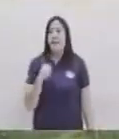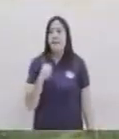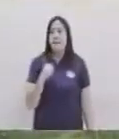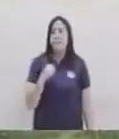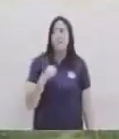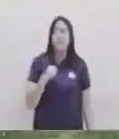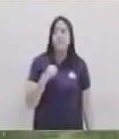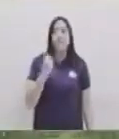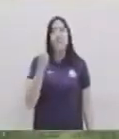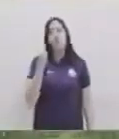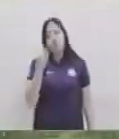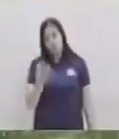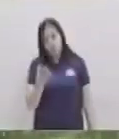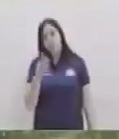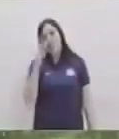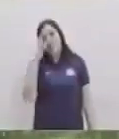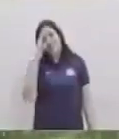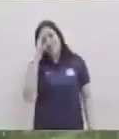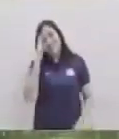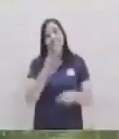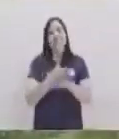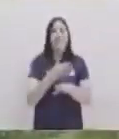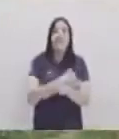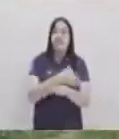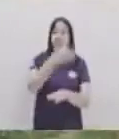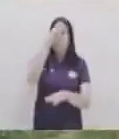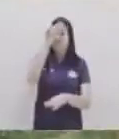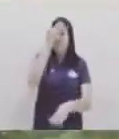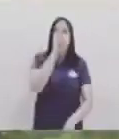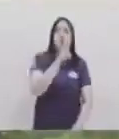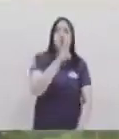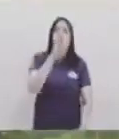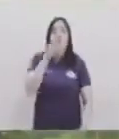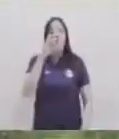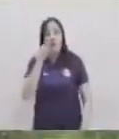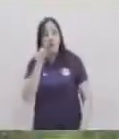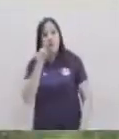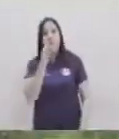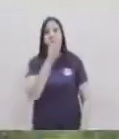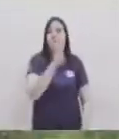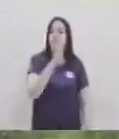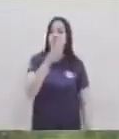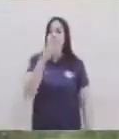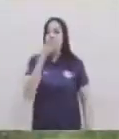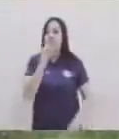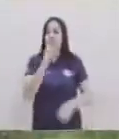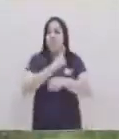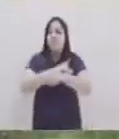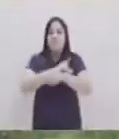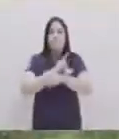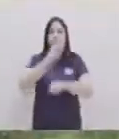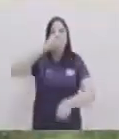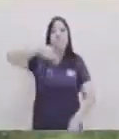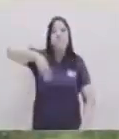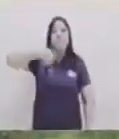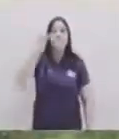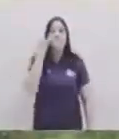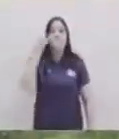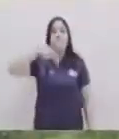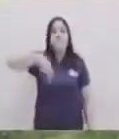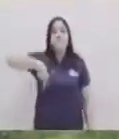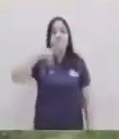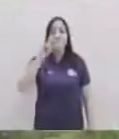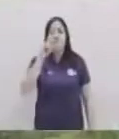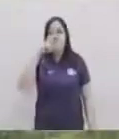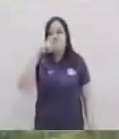minutos los números que aprendimos anteriormente el 2 y el 0 y minutos vamos a regresar al